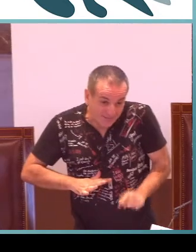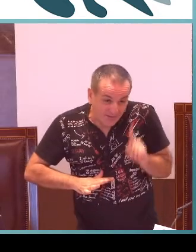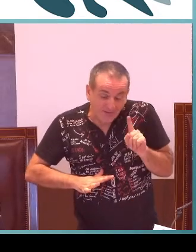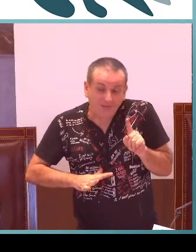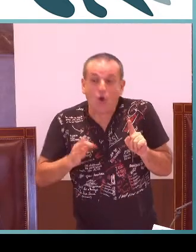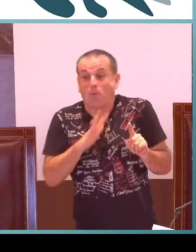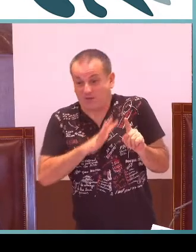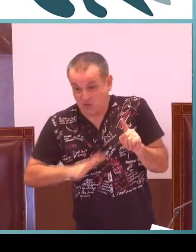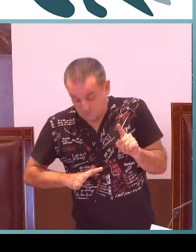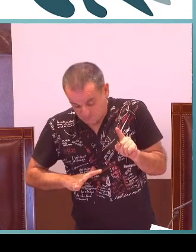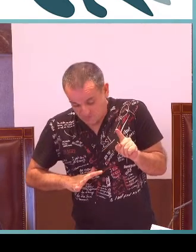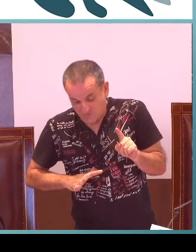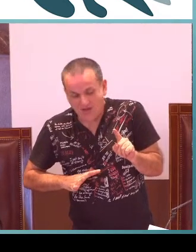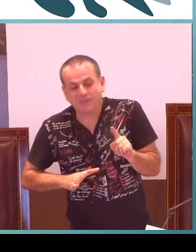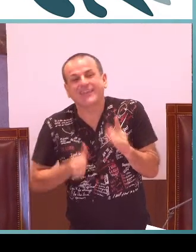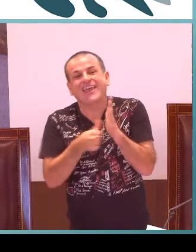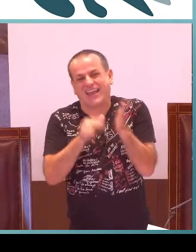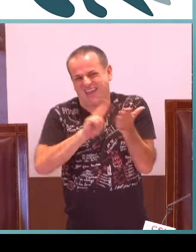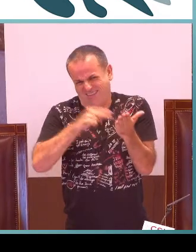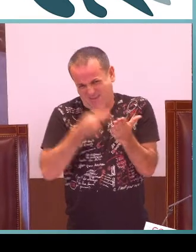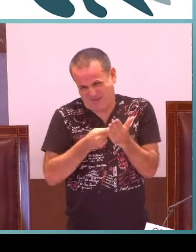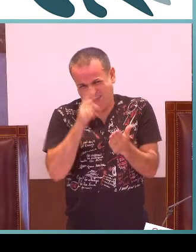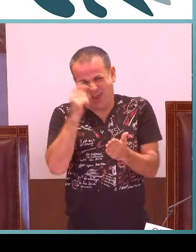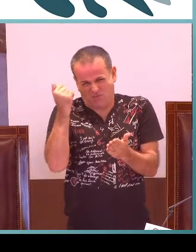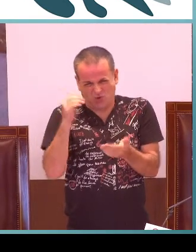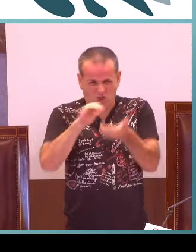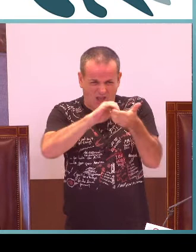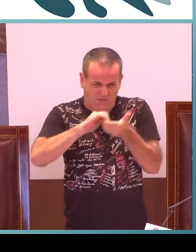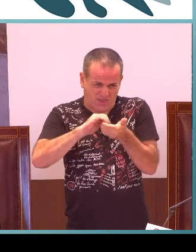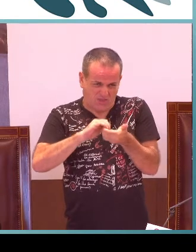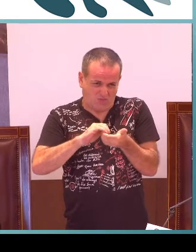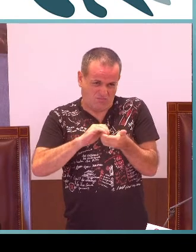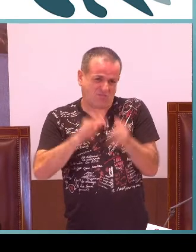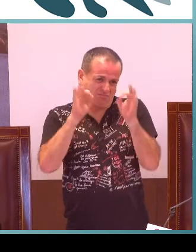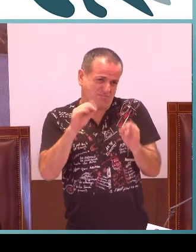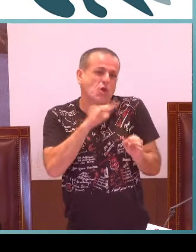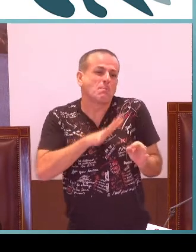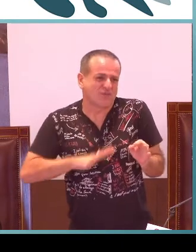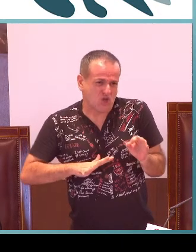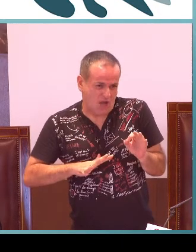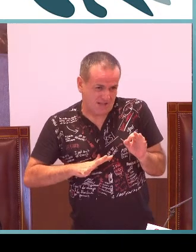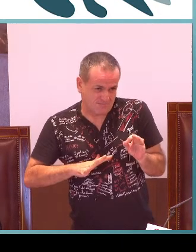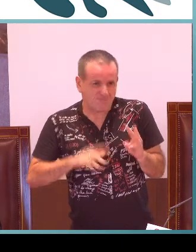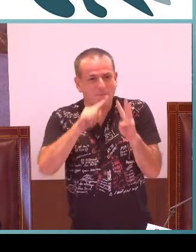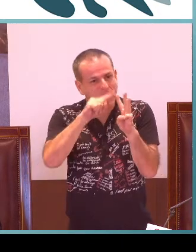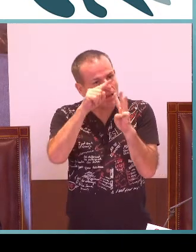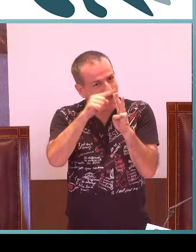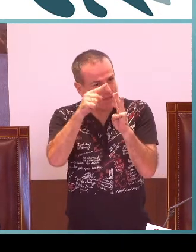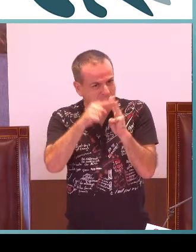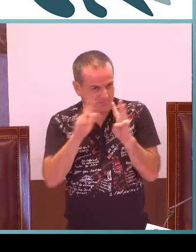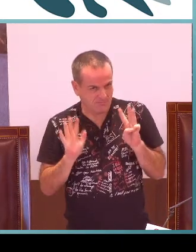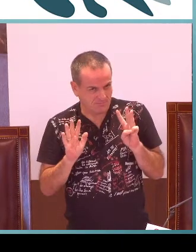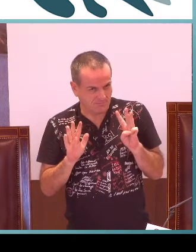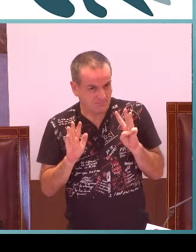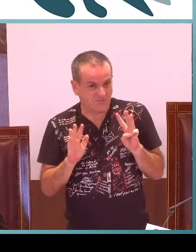Lengua de Signos. O, provisionalmente, el carné de intérprete que hace mucho tiempo otorgaba la Confederación